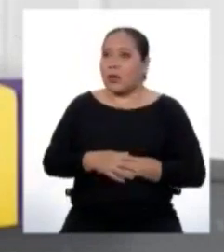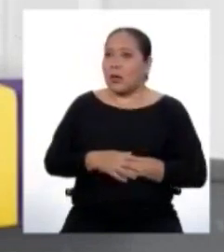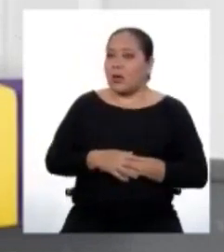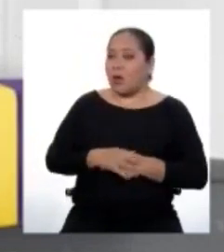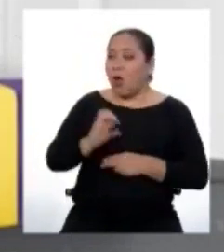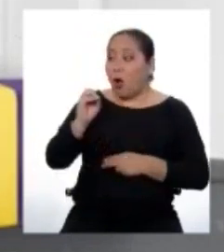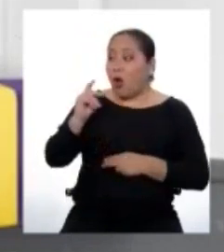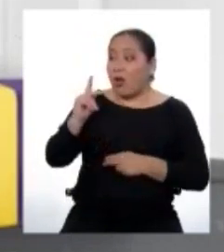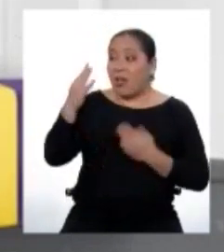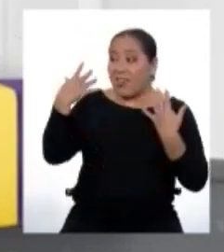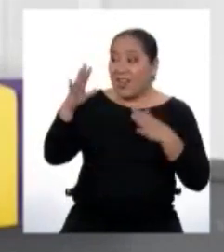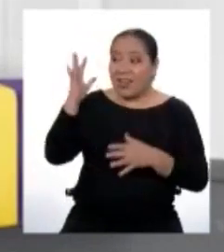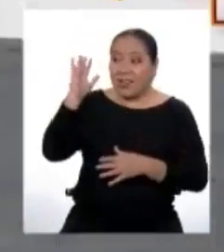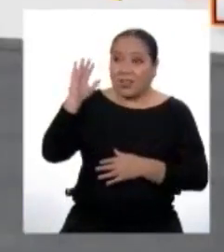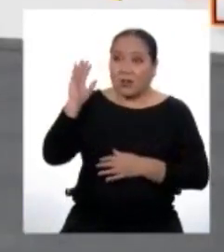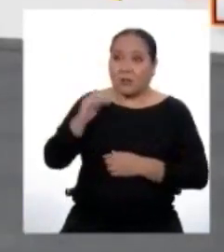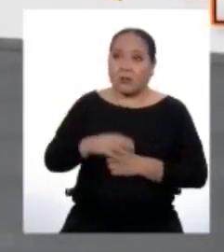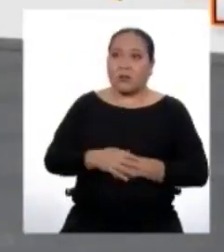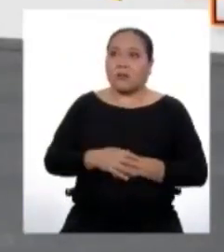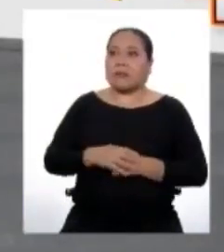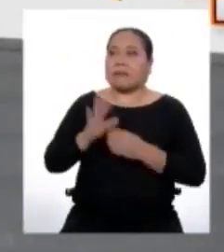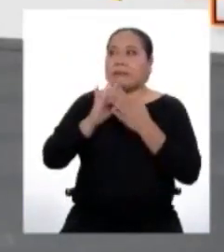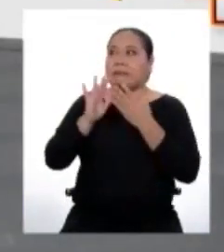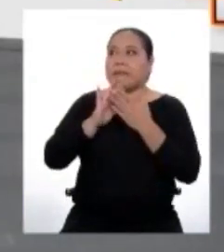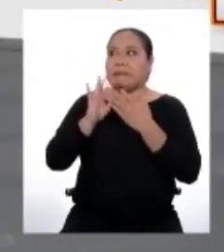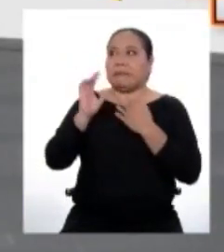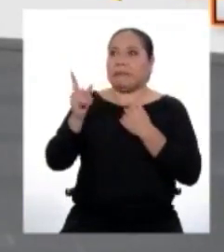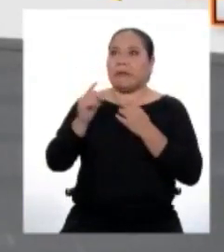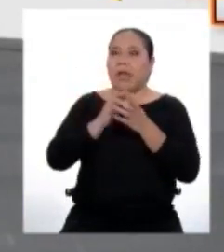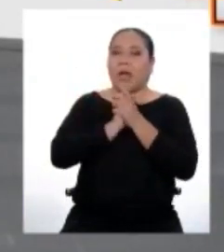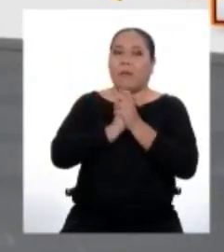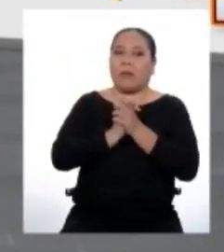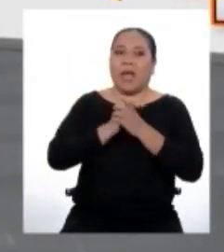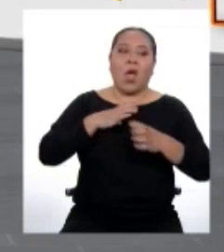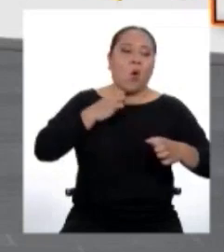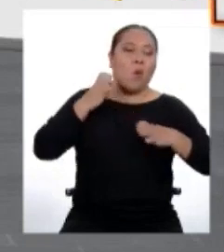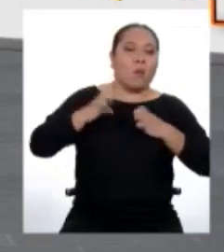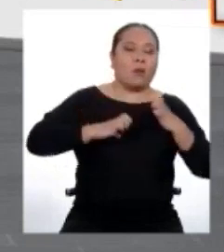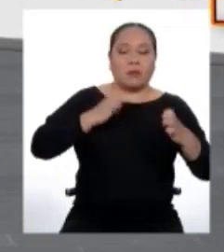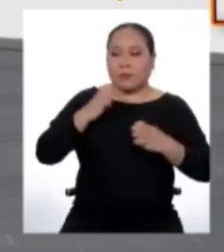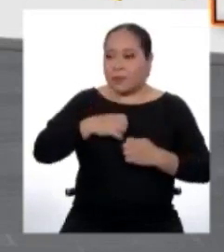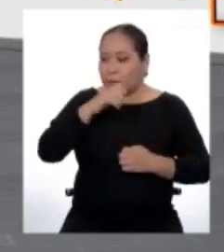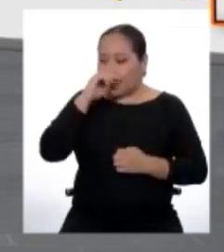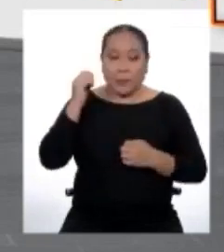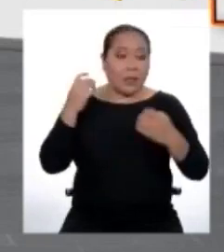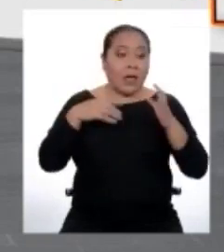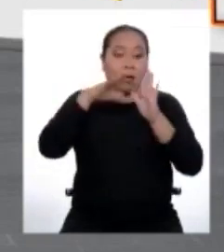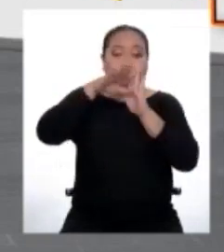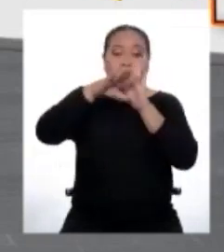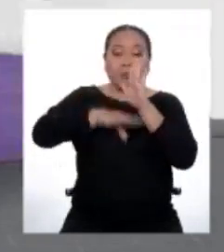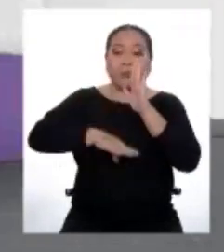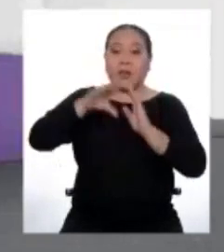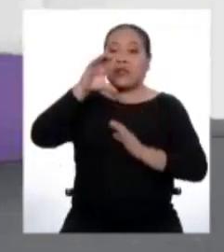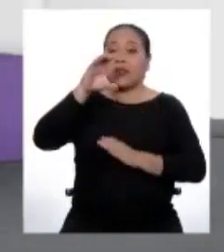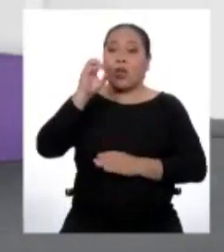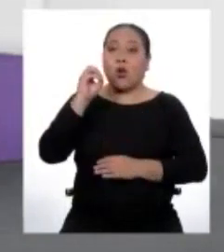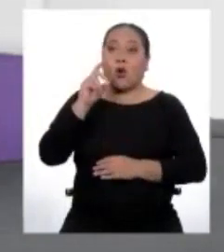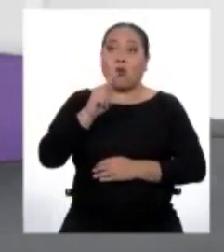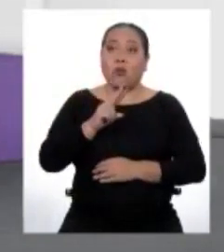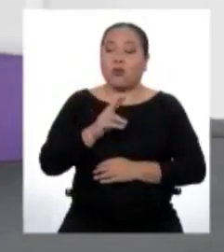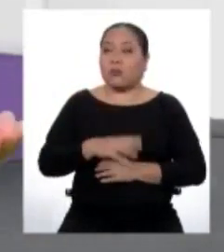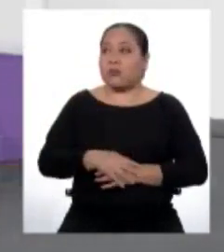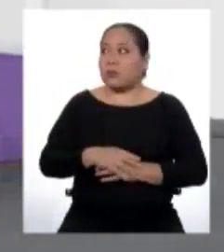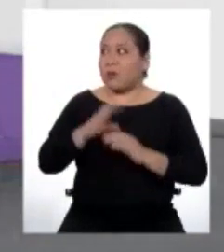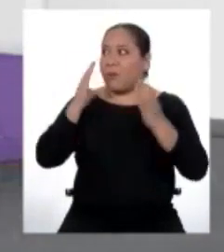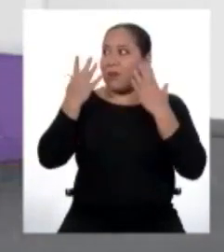Está bien. ¡Chao! Discúlpame, Doris. Es que mi amiga estaba muy emocionada con eso que ha disminuido la contaminación. Y al